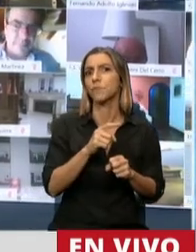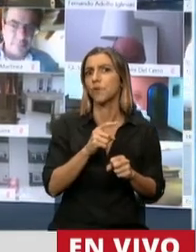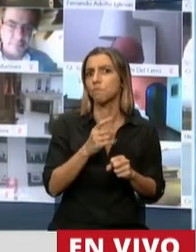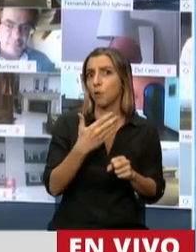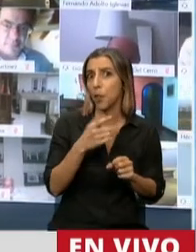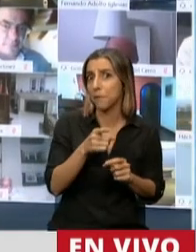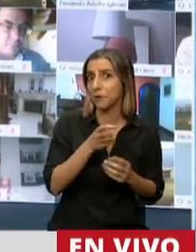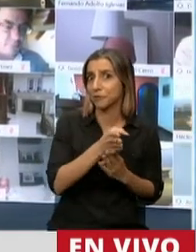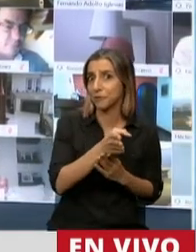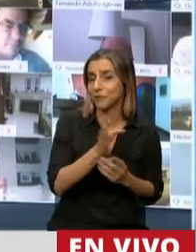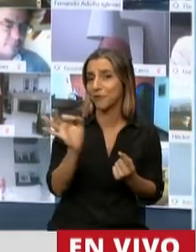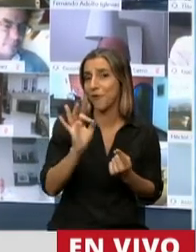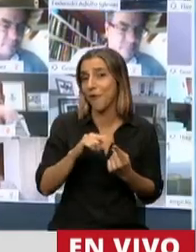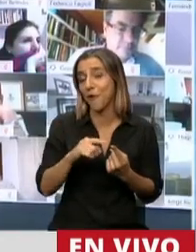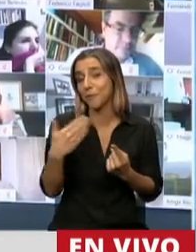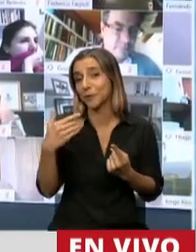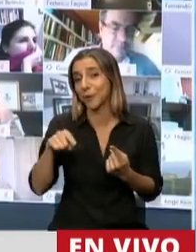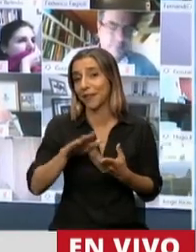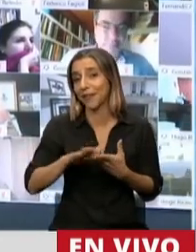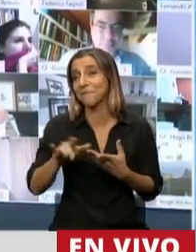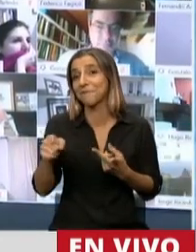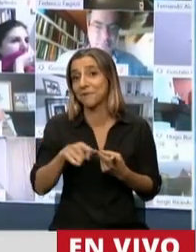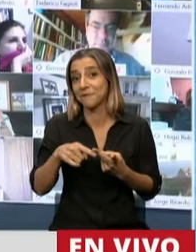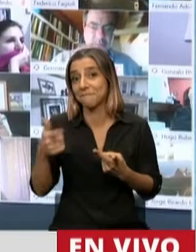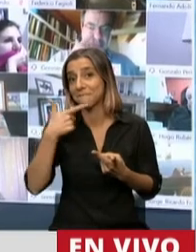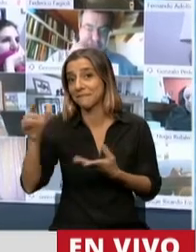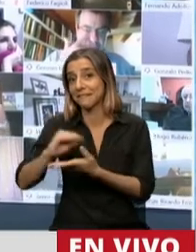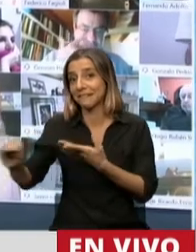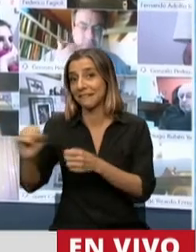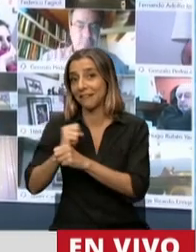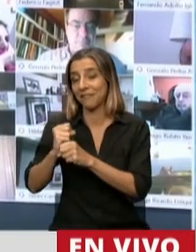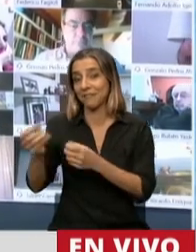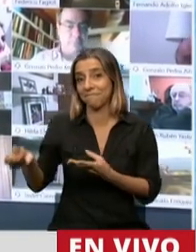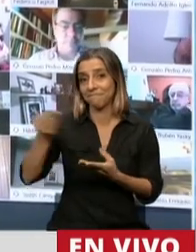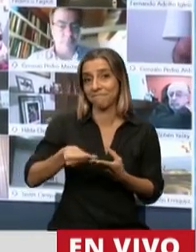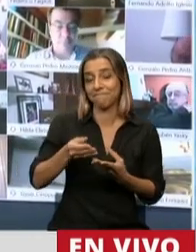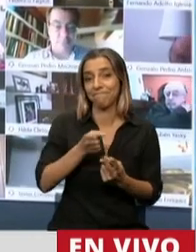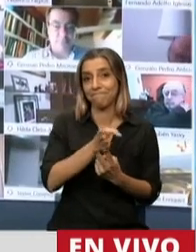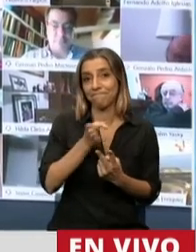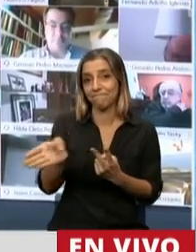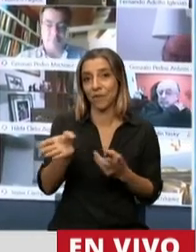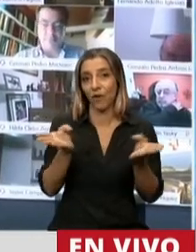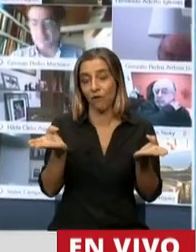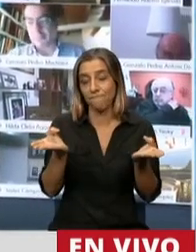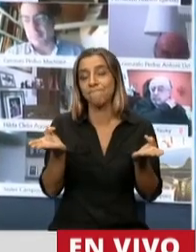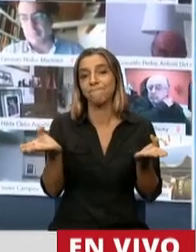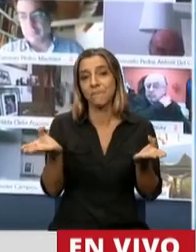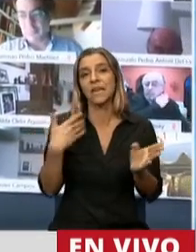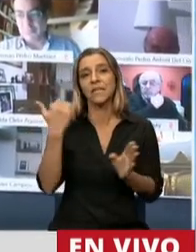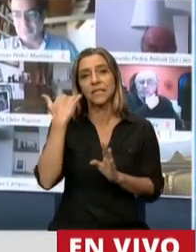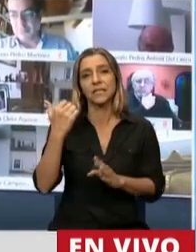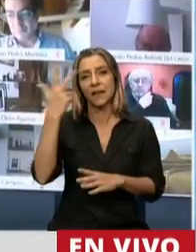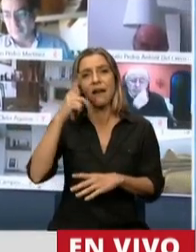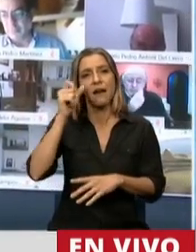Senado. Son las únicas dos opciones que tenemos. Ya muchos de los aspectos los señaló el diputado Heller.